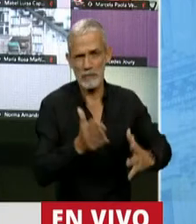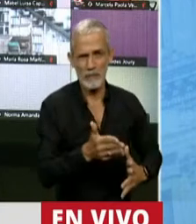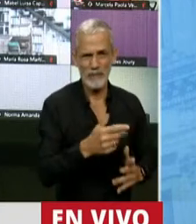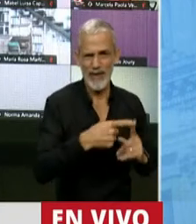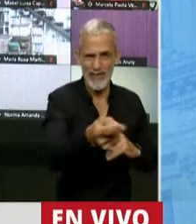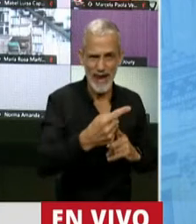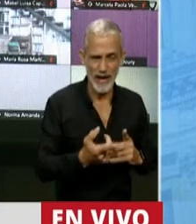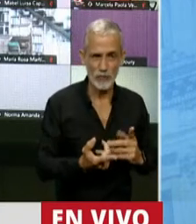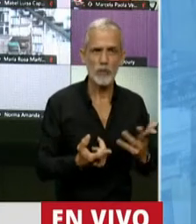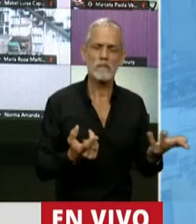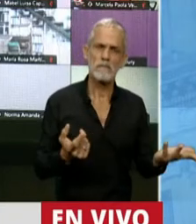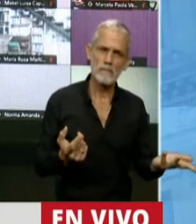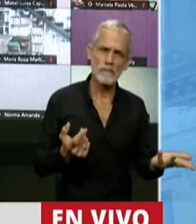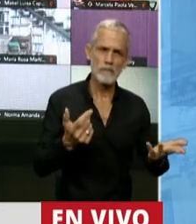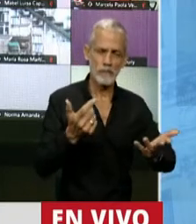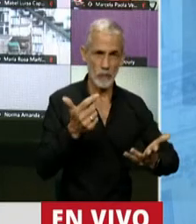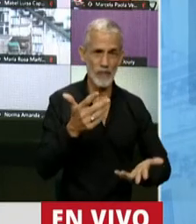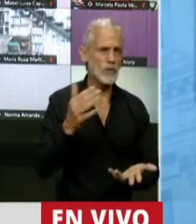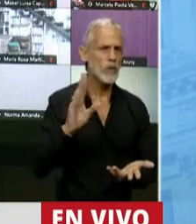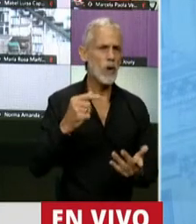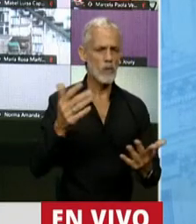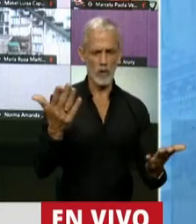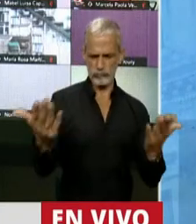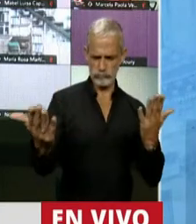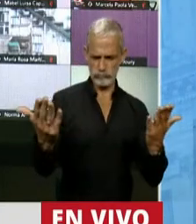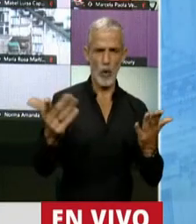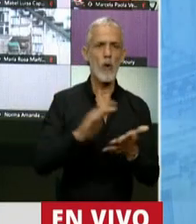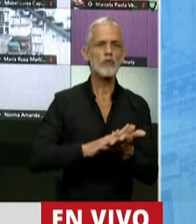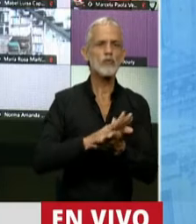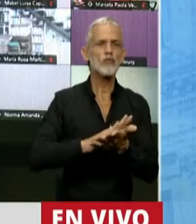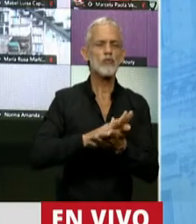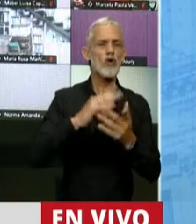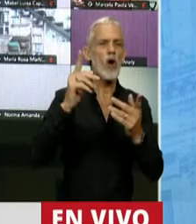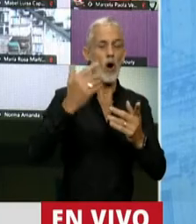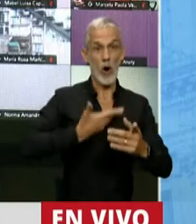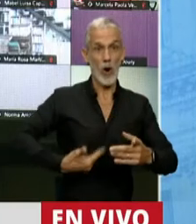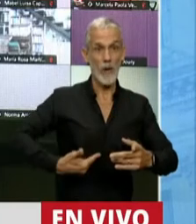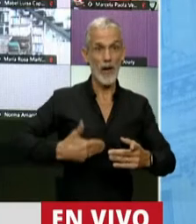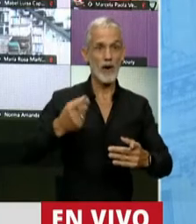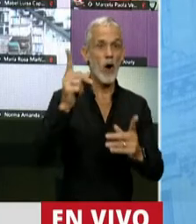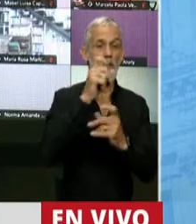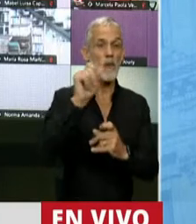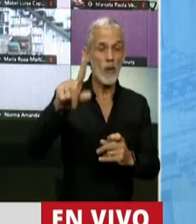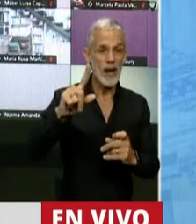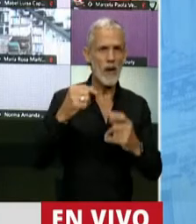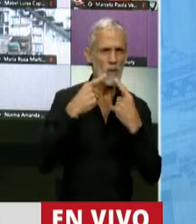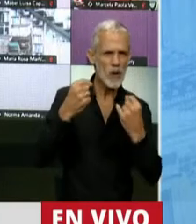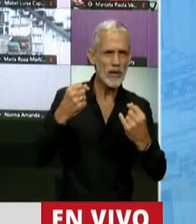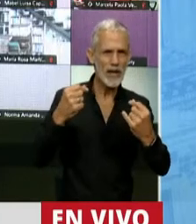Entonces, yo digo, primero hay que ver el contraste, cómo resolvió el gobierno este motín